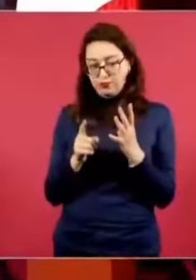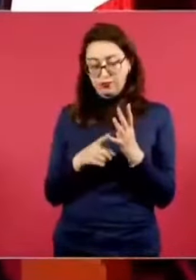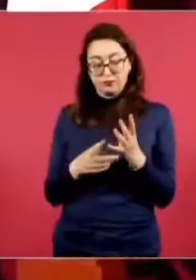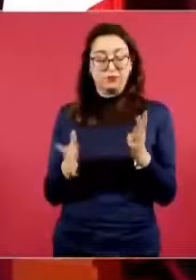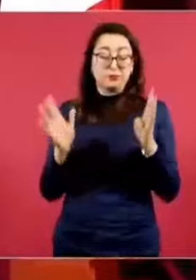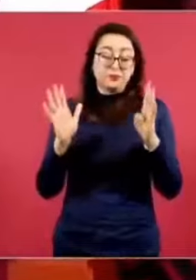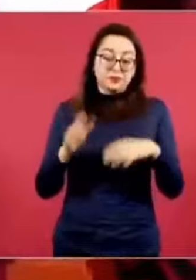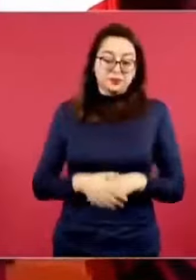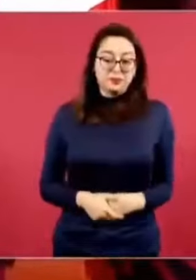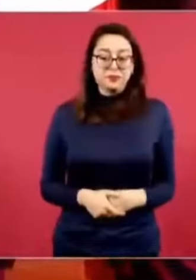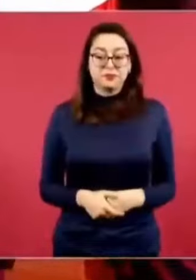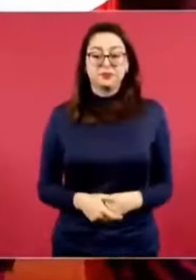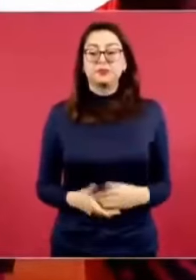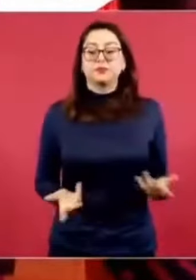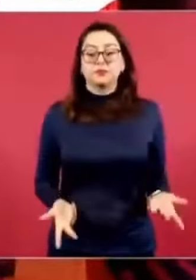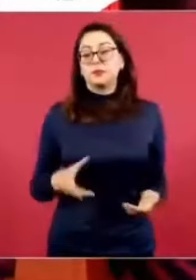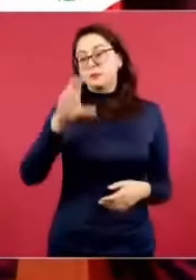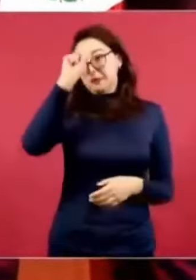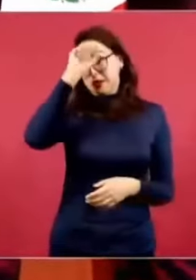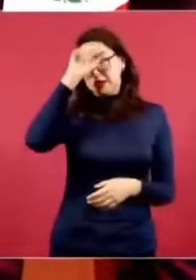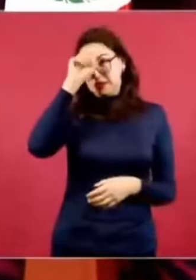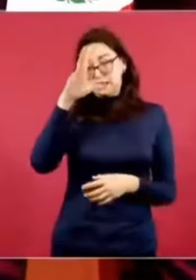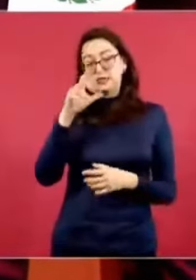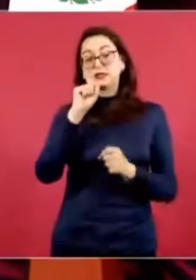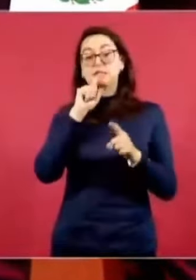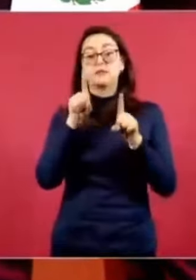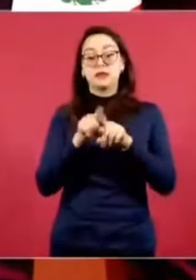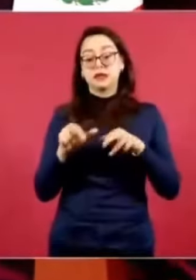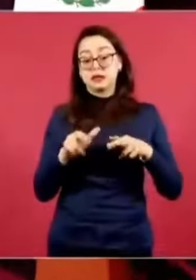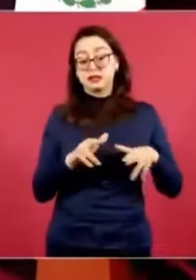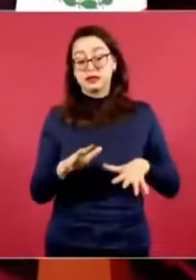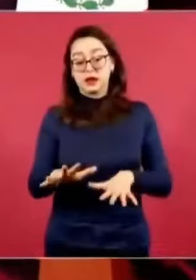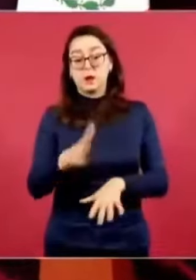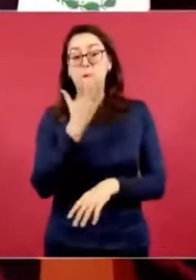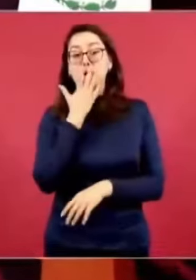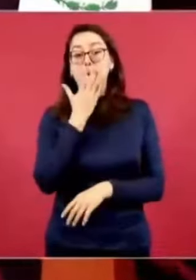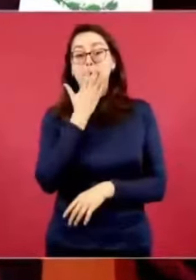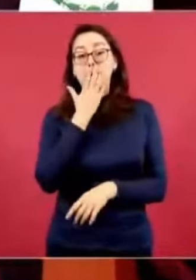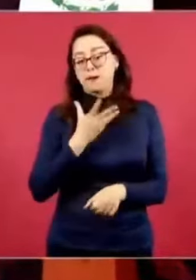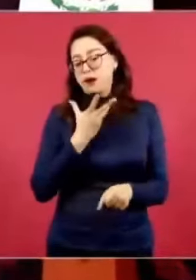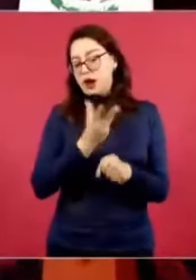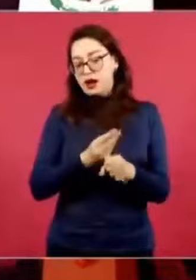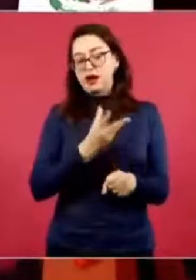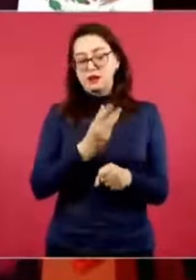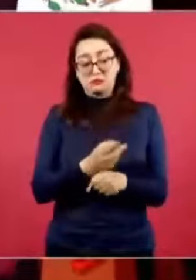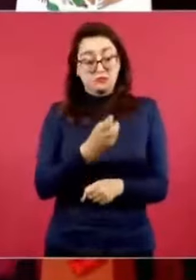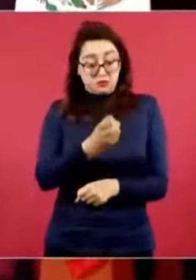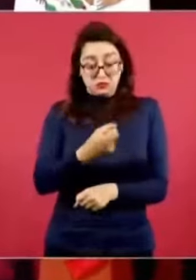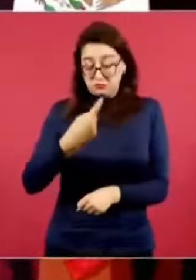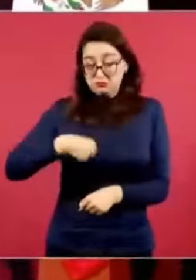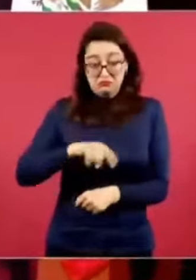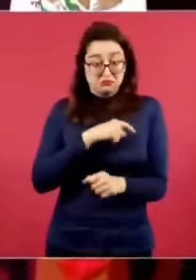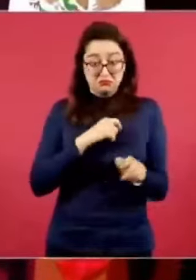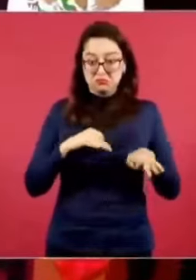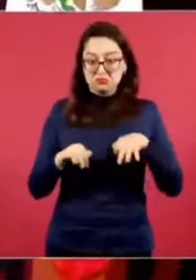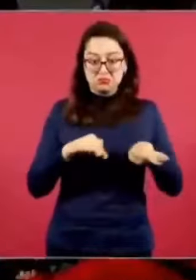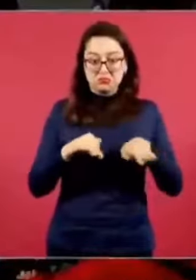Bueno, todo lo que tiene que ver con el río Sonora, en eso andamos. Gracias,